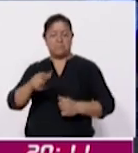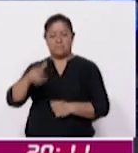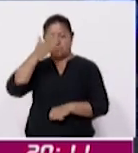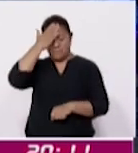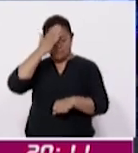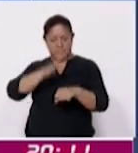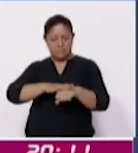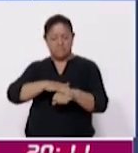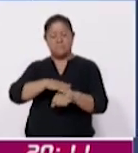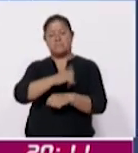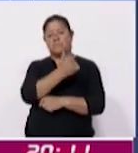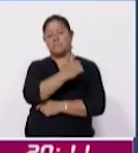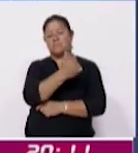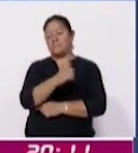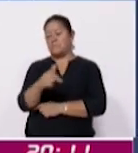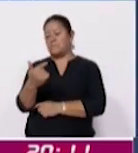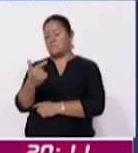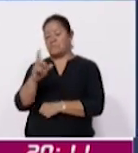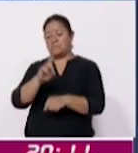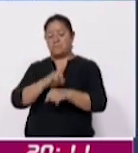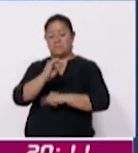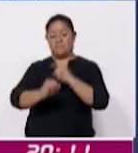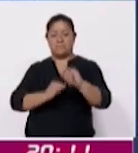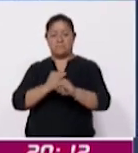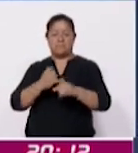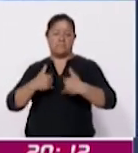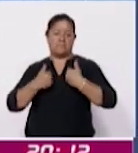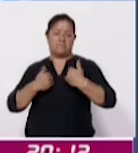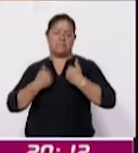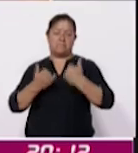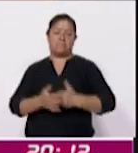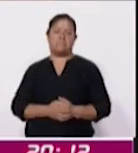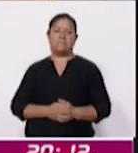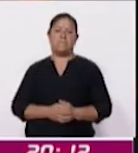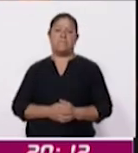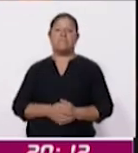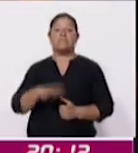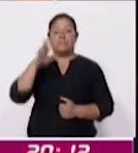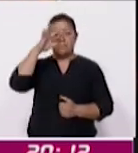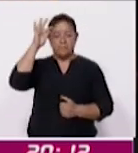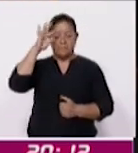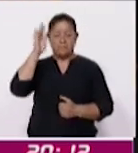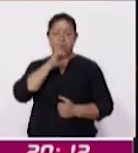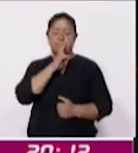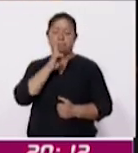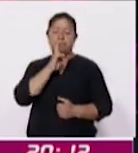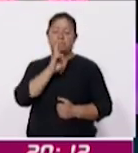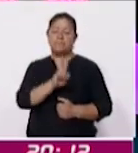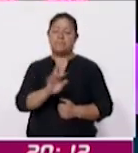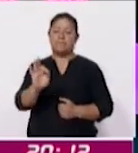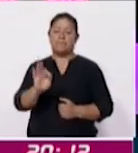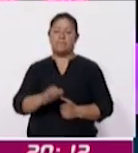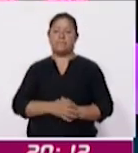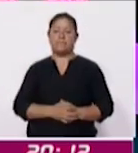conmemoración al 12 de agosto, Día Internacional de la Juventud. Para Coracyt Noticias, Victoria Flores.